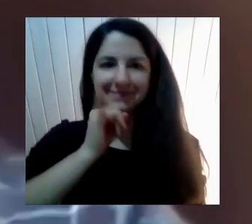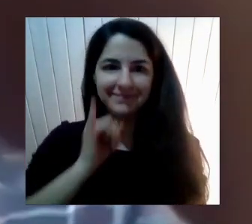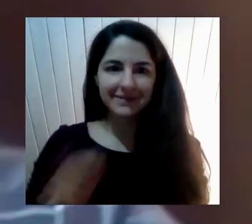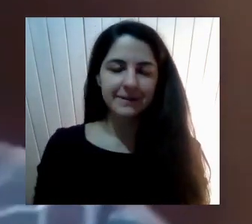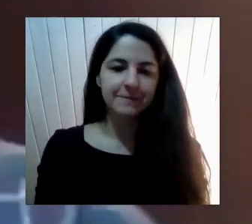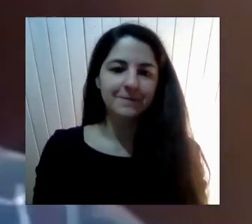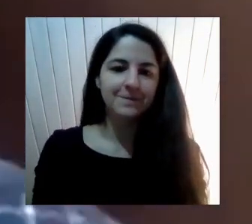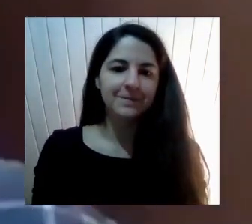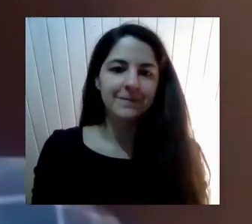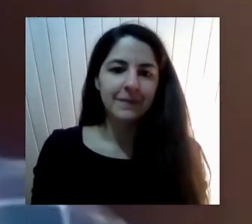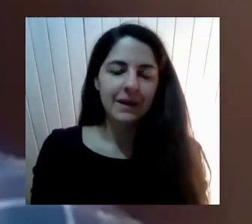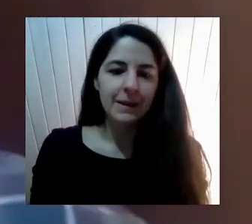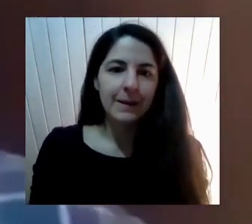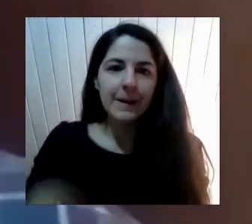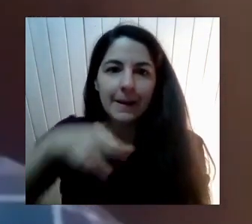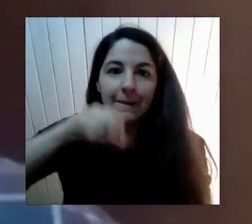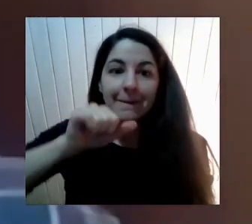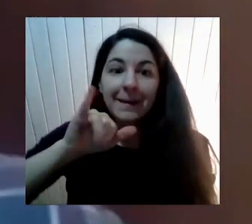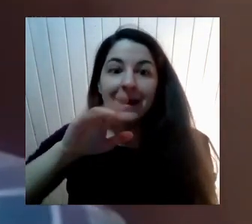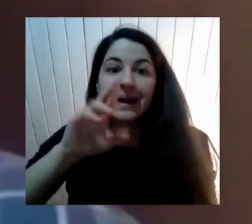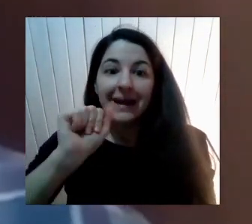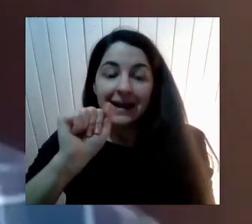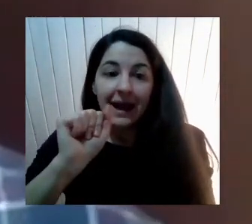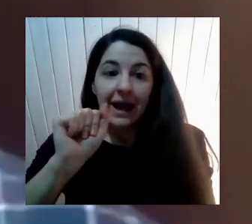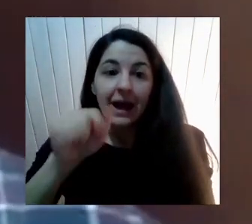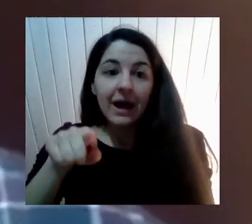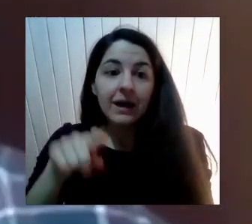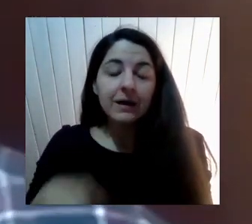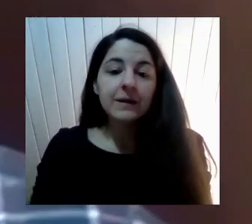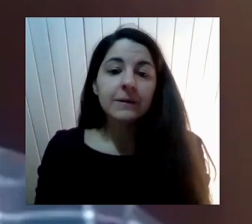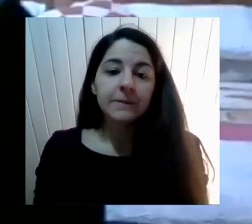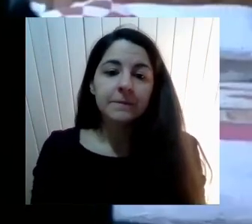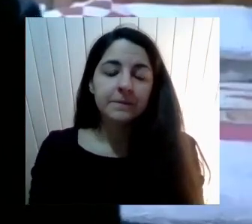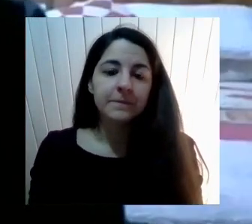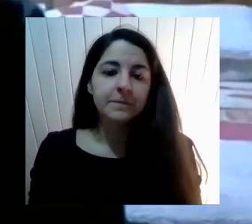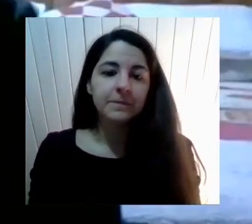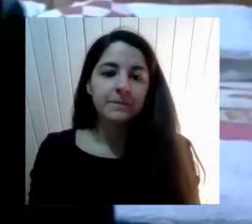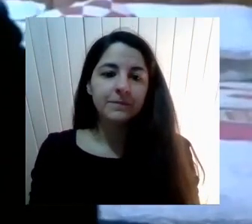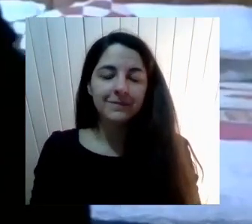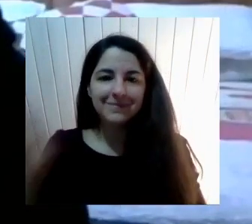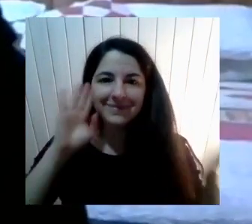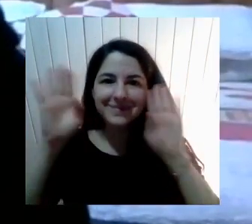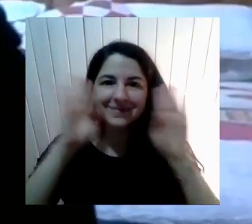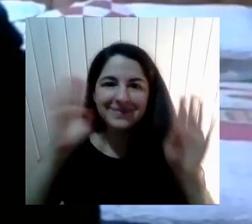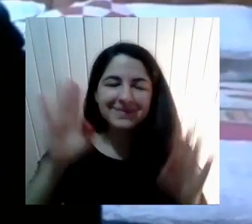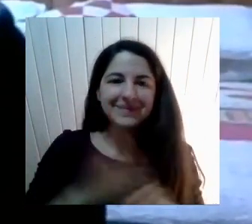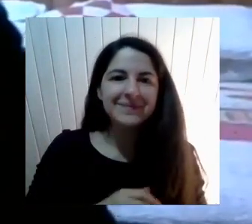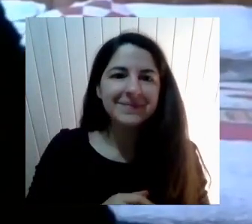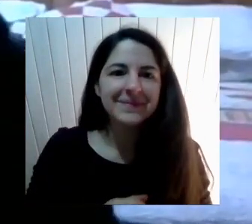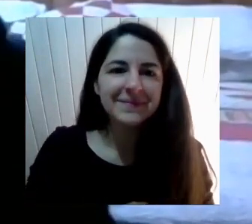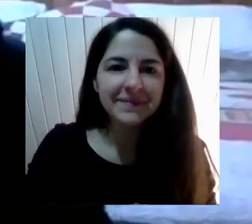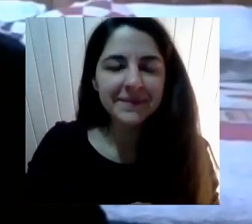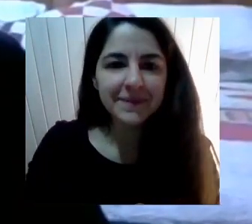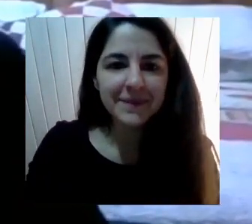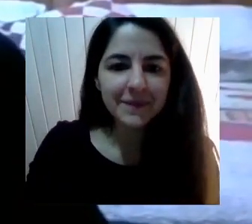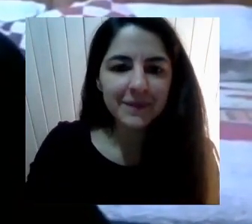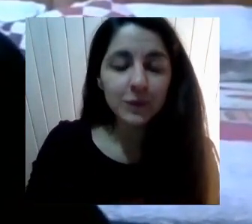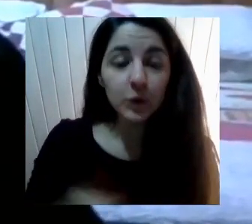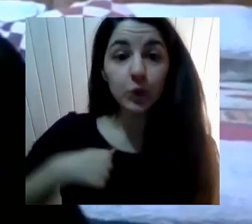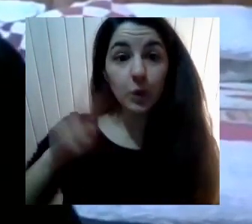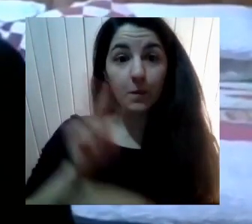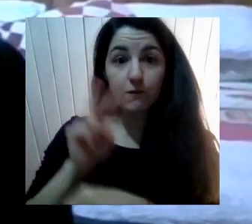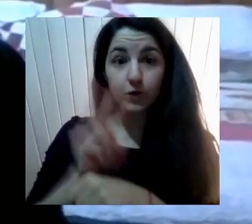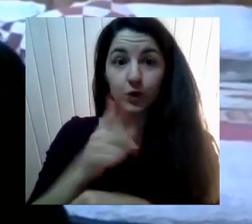Mayra Activa tu micrófono May participa Hola A todos Todas Todes Soy profesora De lenguaje